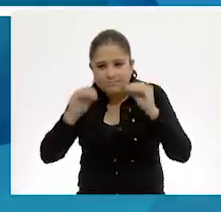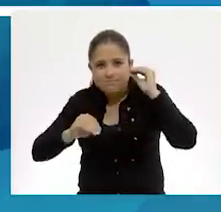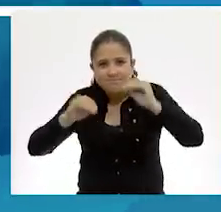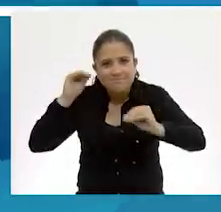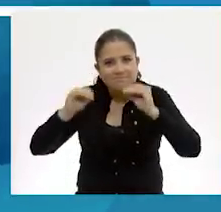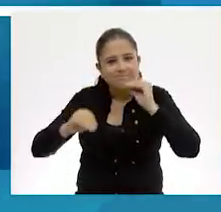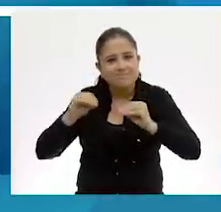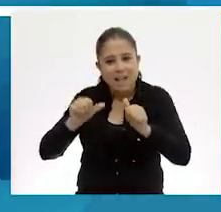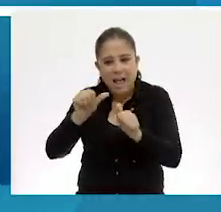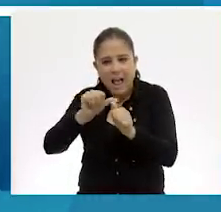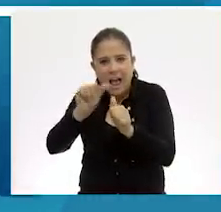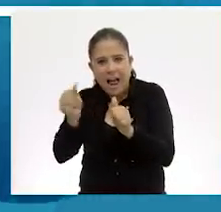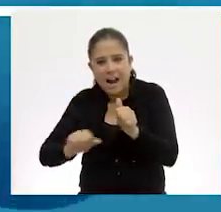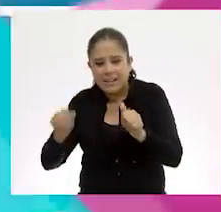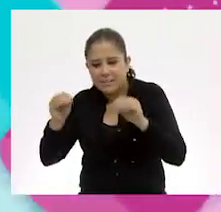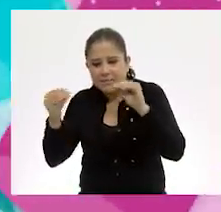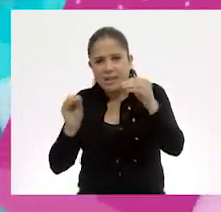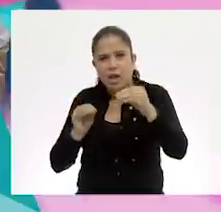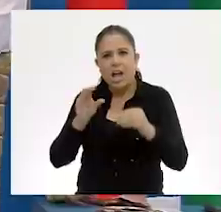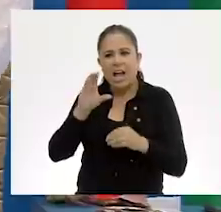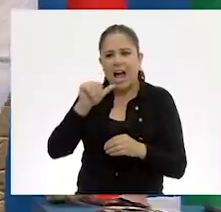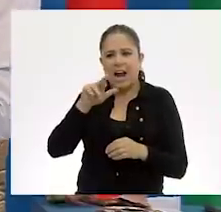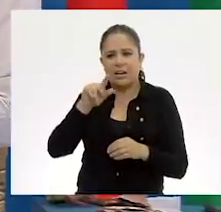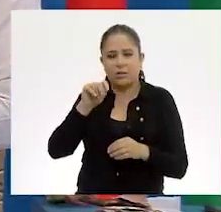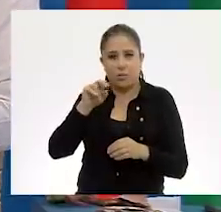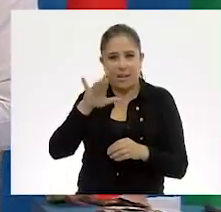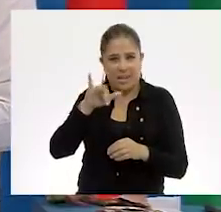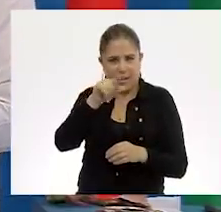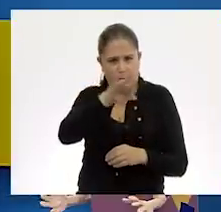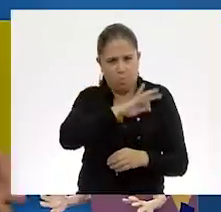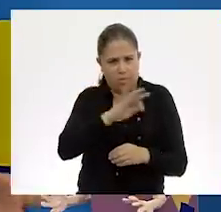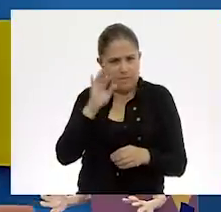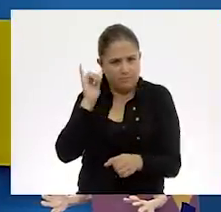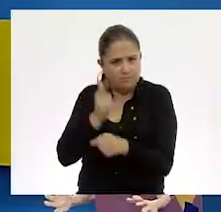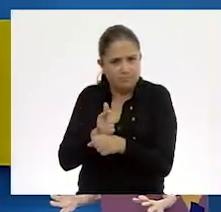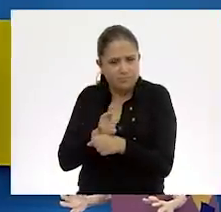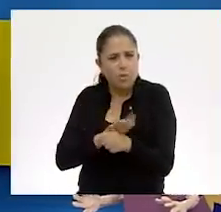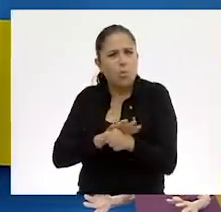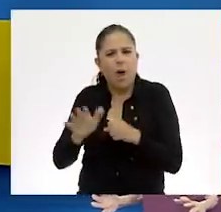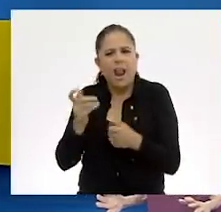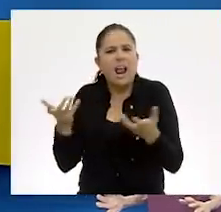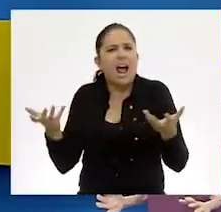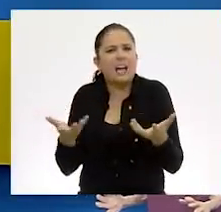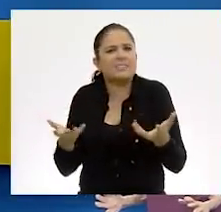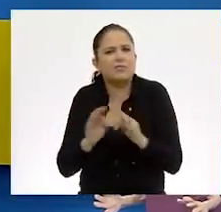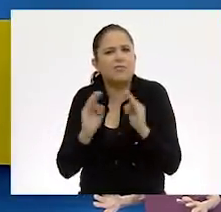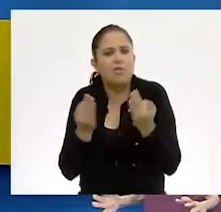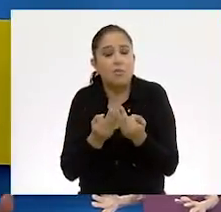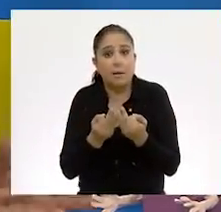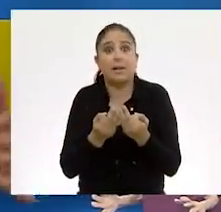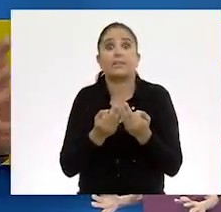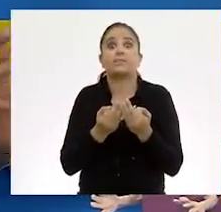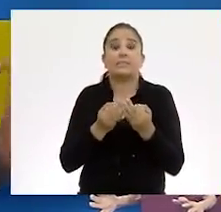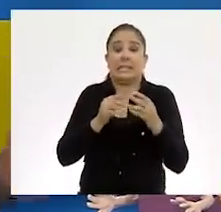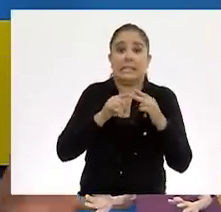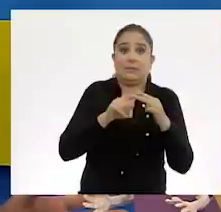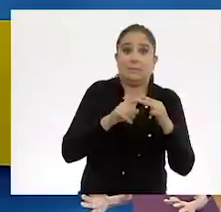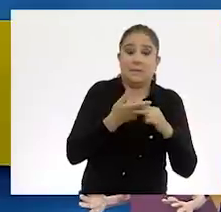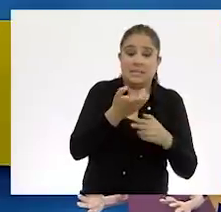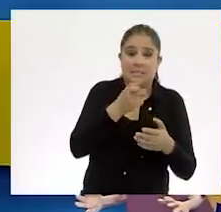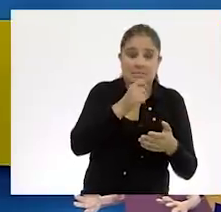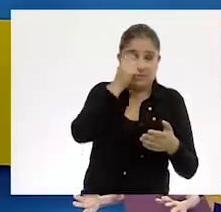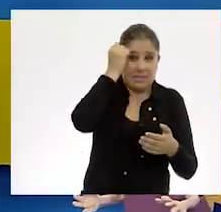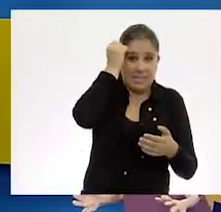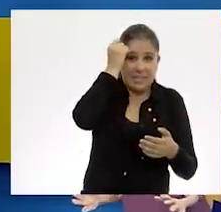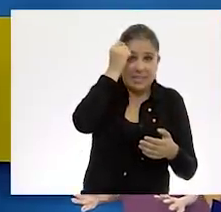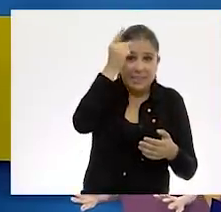con cartonería? ¿Tú lo identificaste? Sí, bueno, empieza desde el boceto, ¿no? Desde que tiene